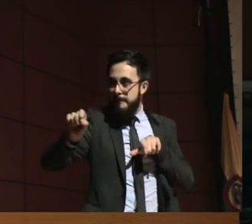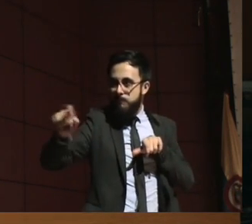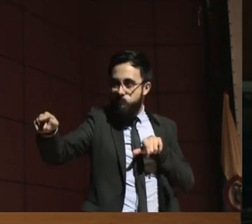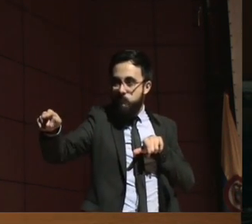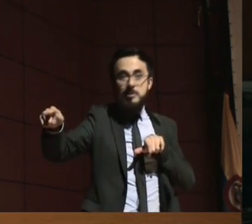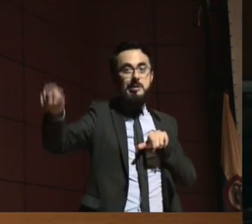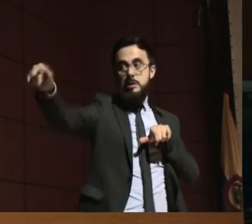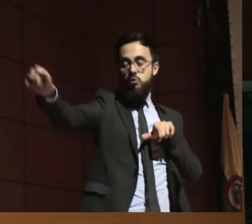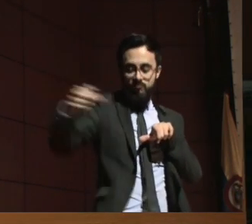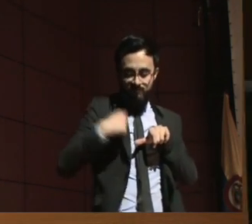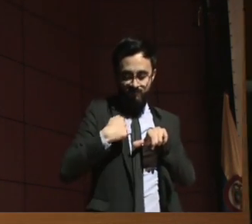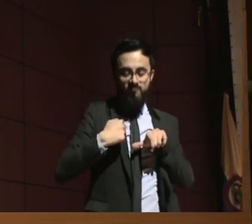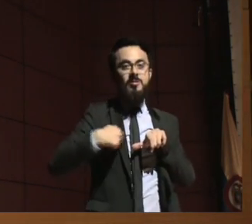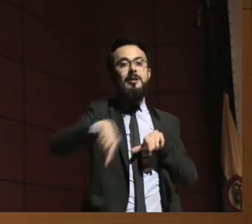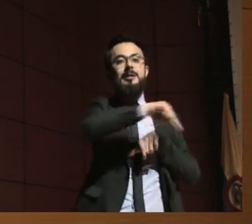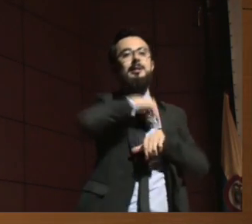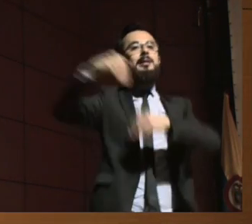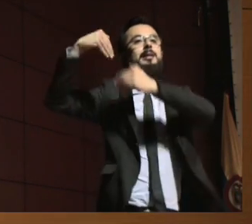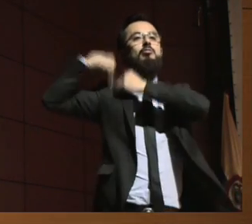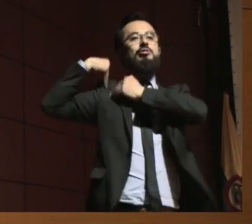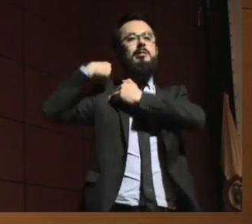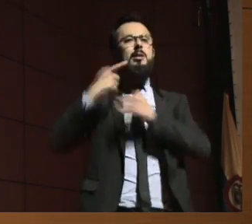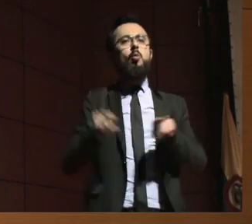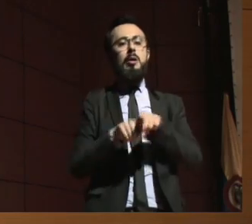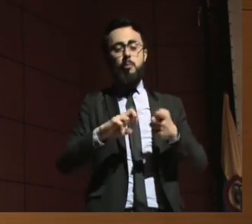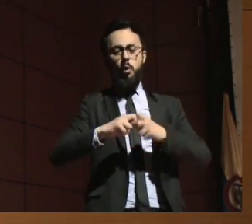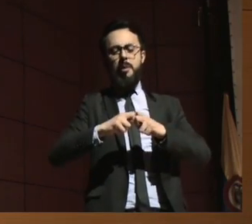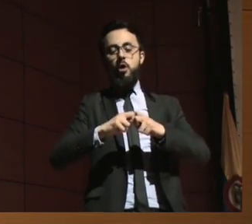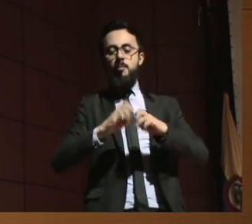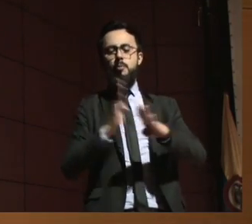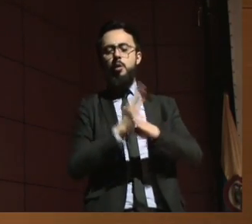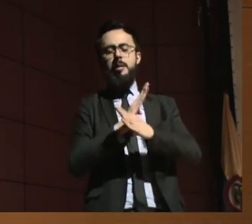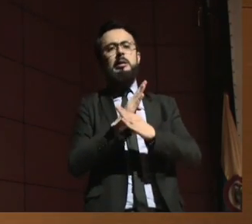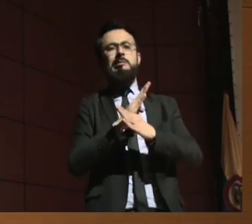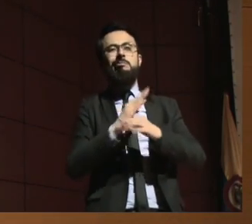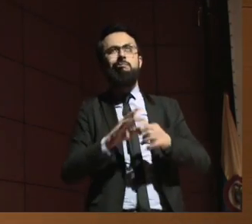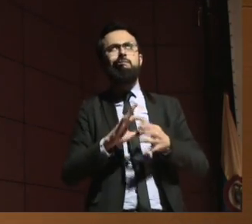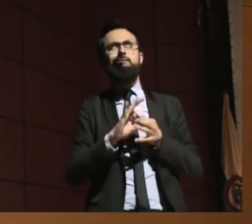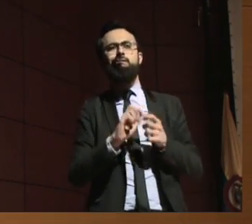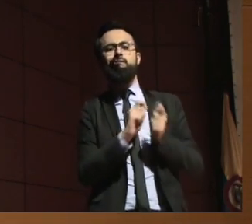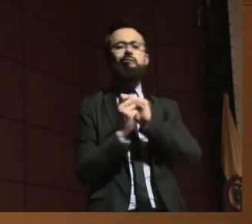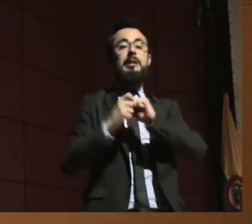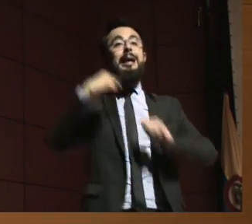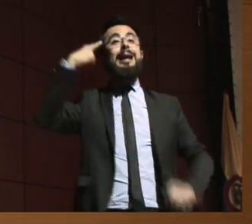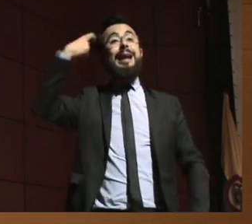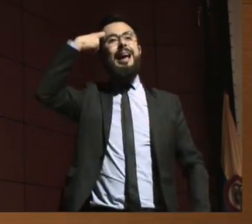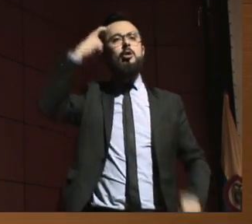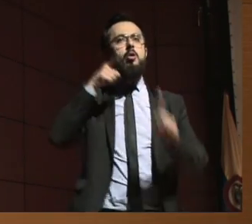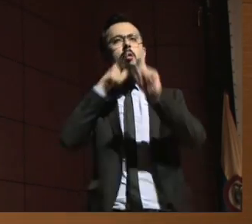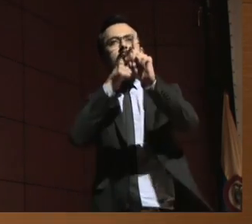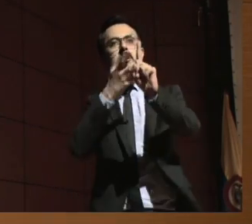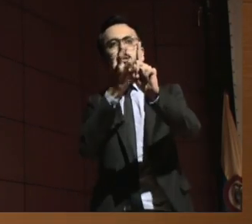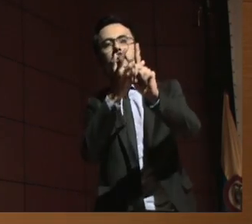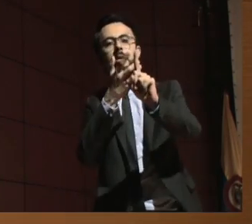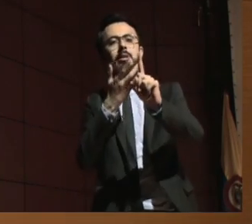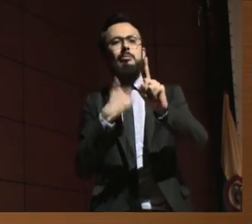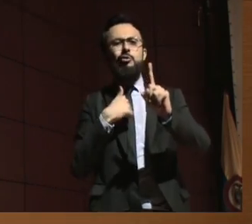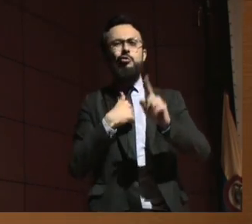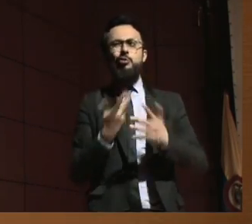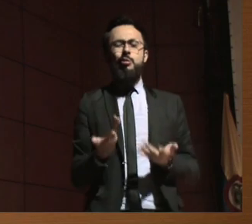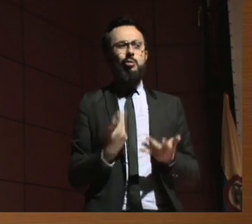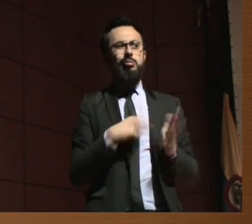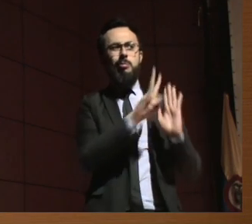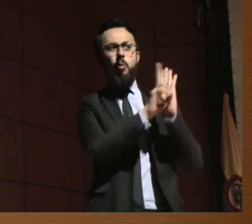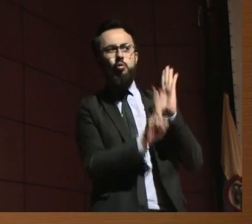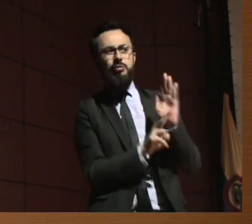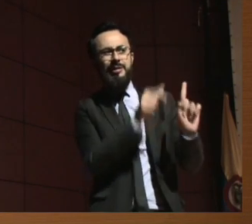¿qué tipo de apoyo se necesitan para saber esa voluntad? Y ahí es donde